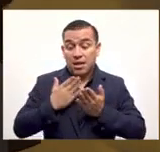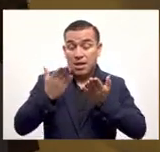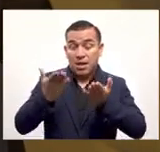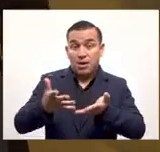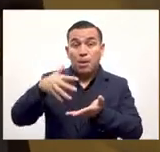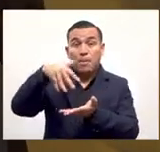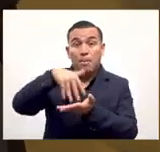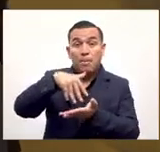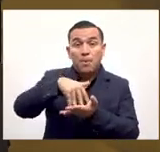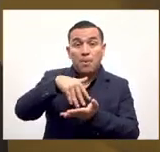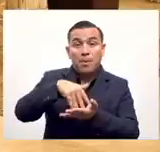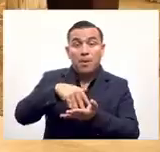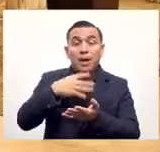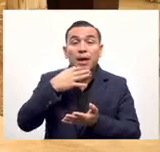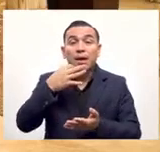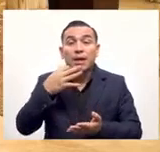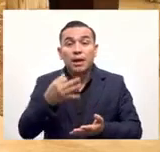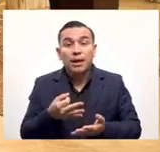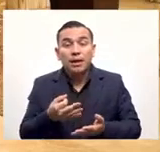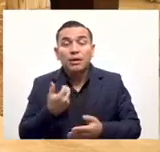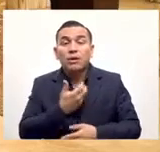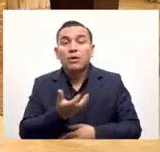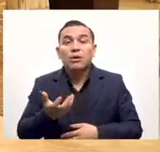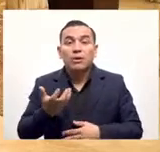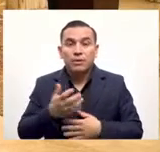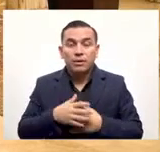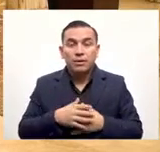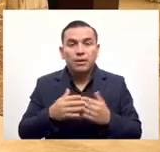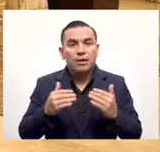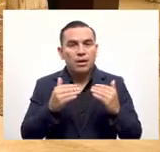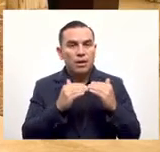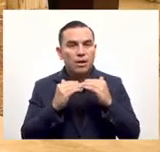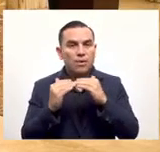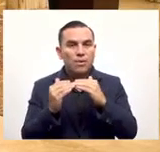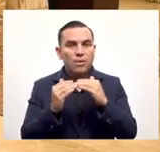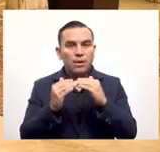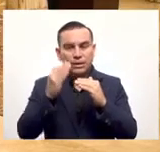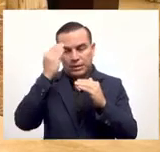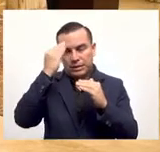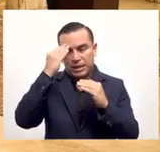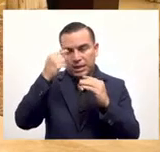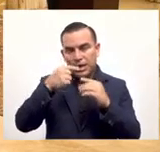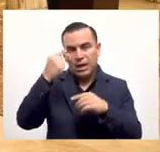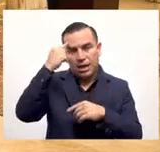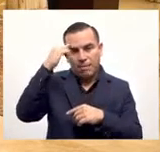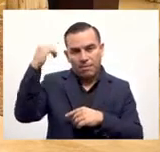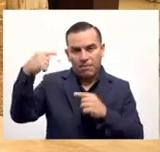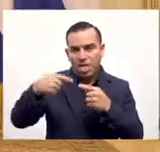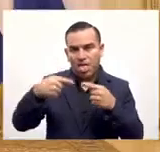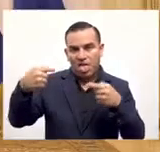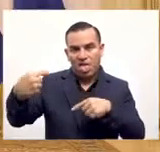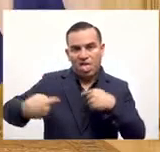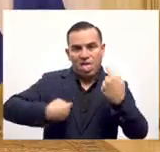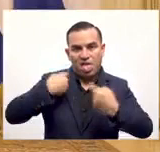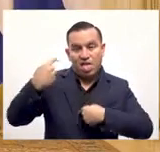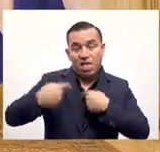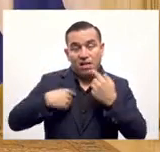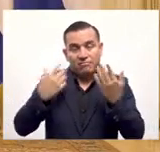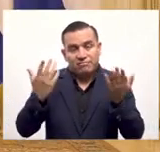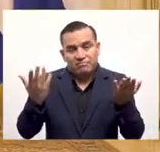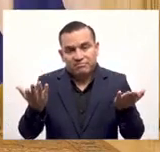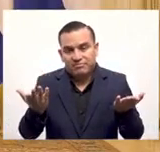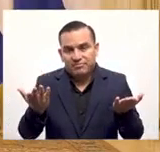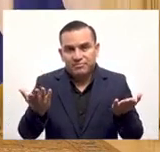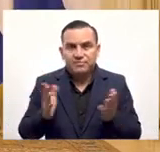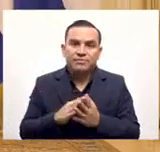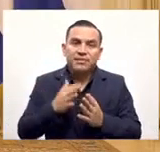va a traerle beneficio a la gente y que no le va a traer ninguna afectación a nadie más que obviamente la oposición política pero ¿quién va a creerle a la